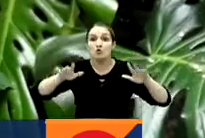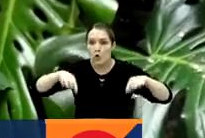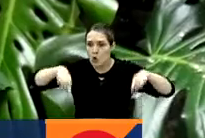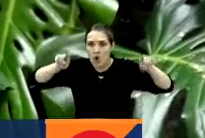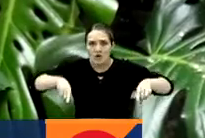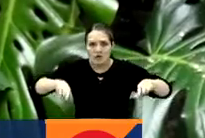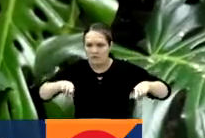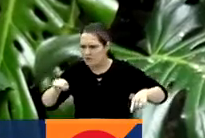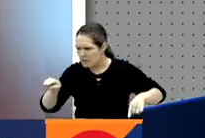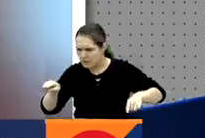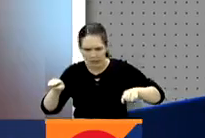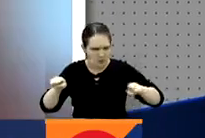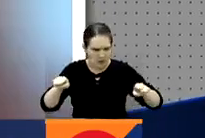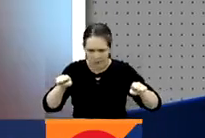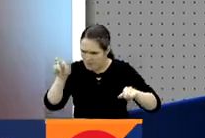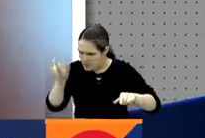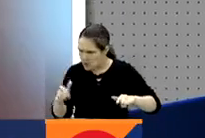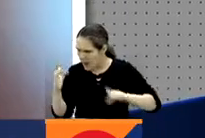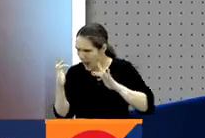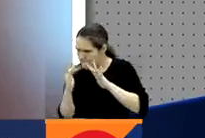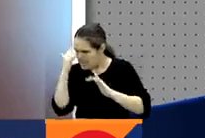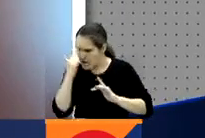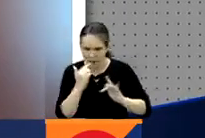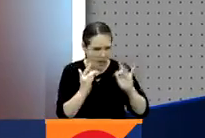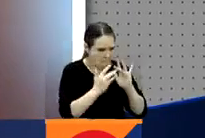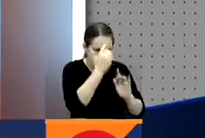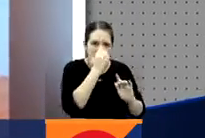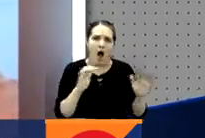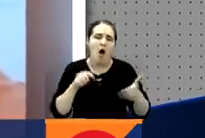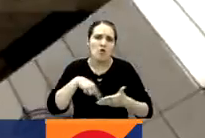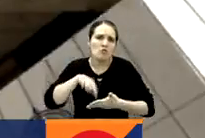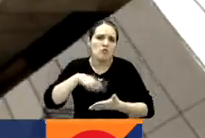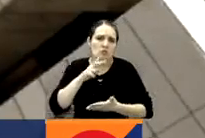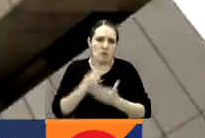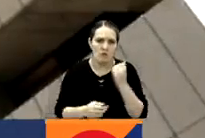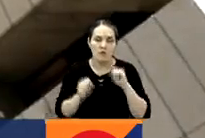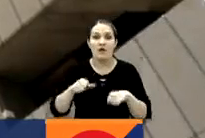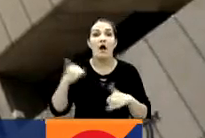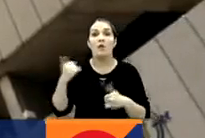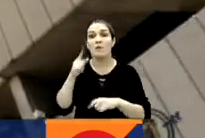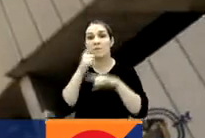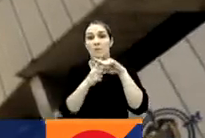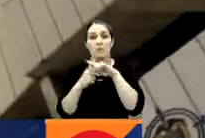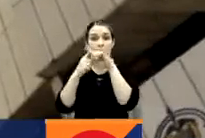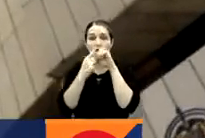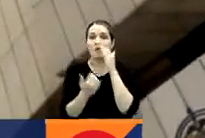revisar si la persona es idónea. Sobre el caso de Andrés Mayorquín y su esposa, la Procuraduría anunció la apertura de una investigación disciplinaria.